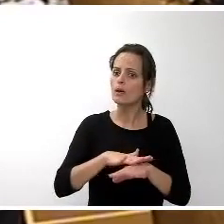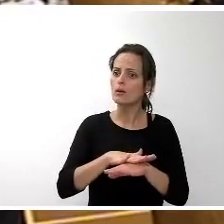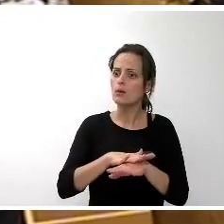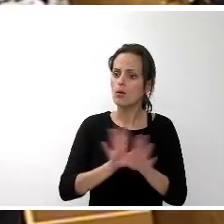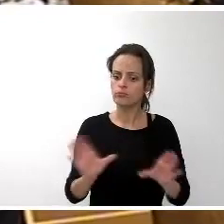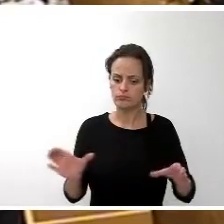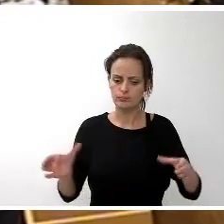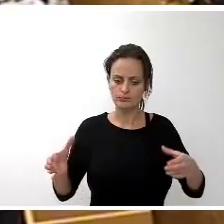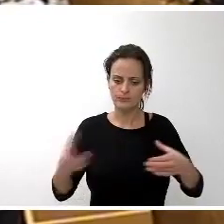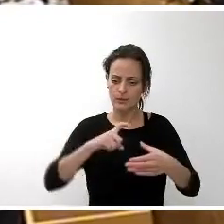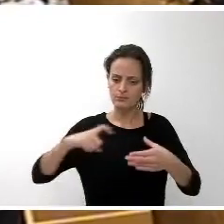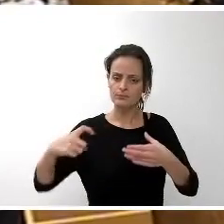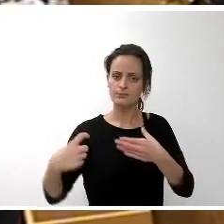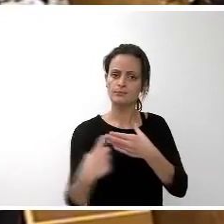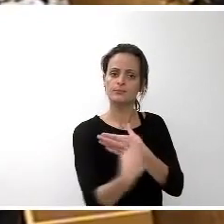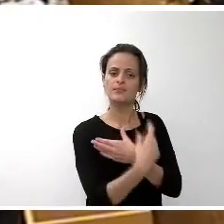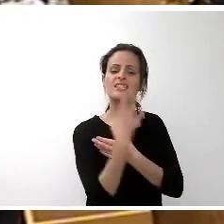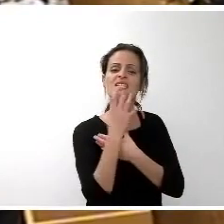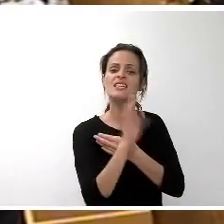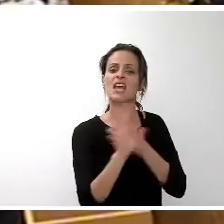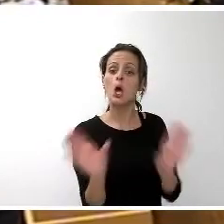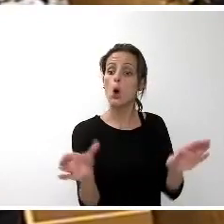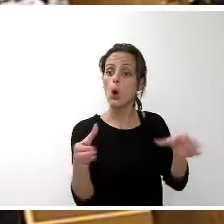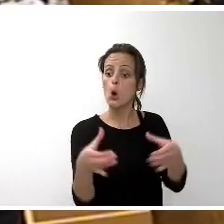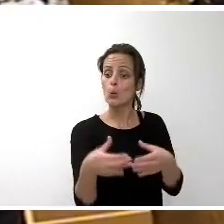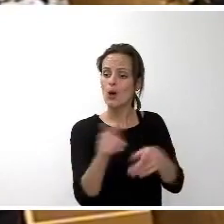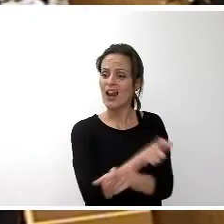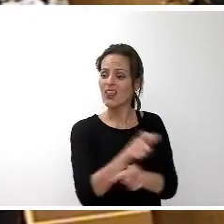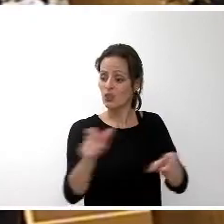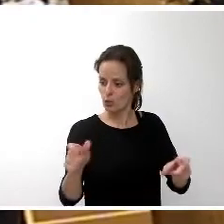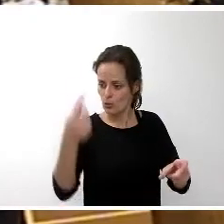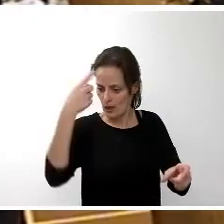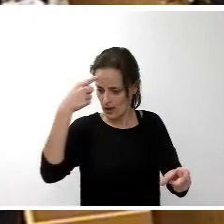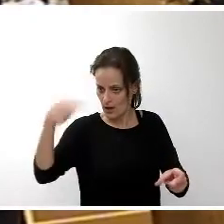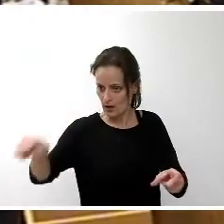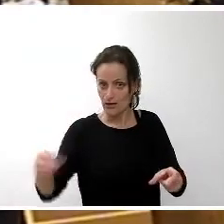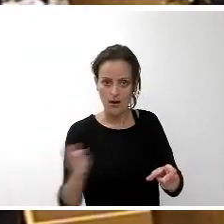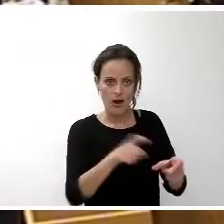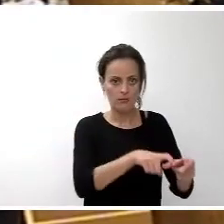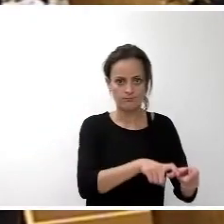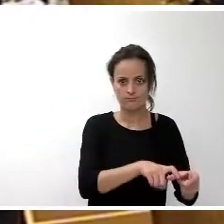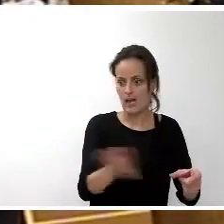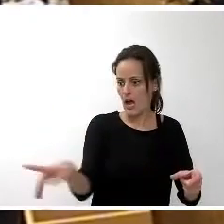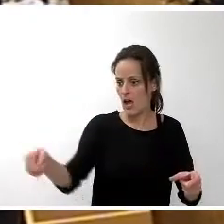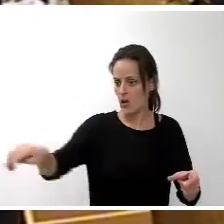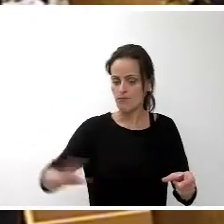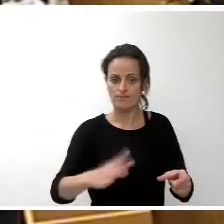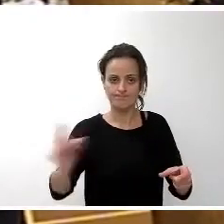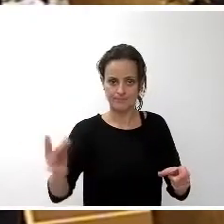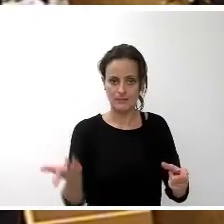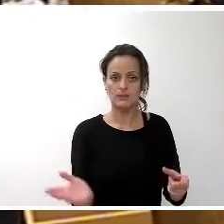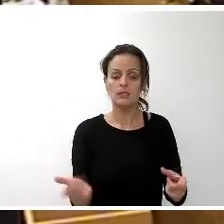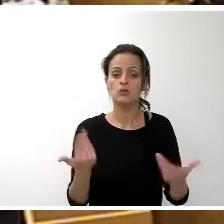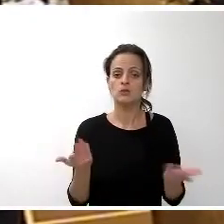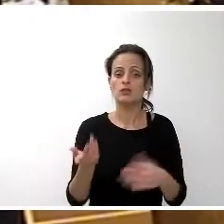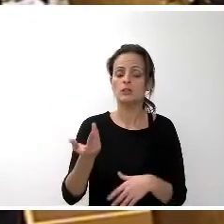por aquellos grupos que la ciudadanía ha entendido que tiene que conformar y por lo tanto en esa línea